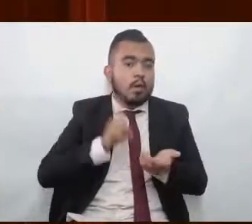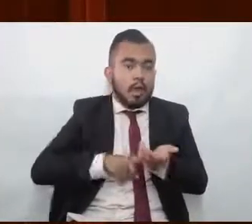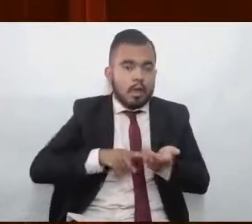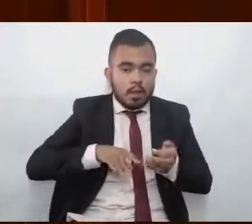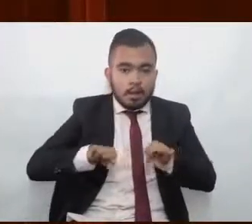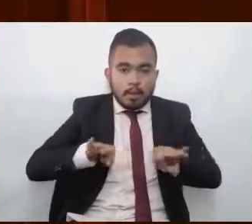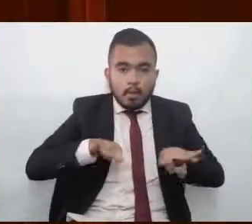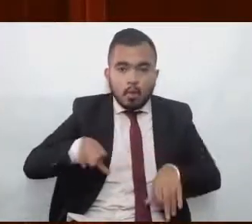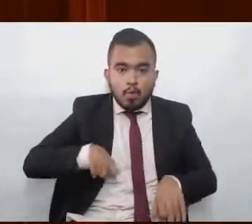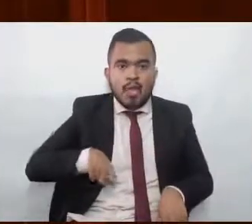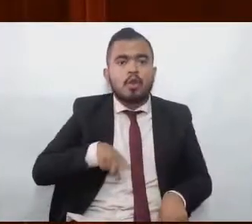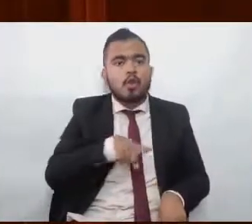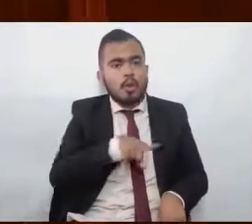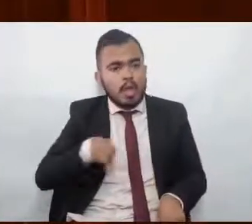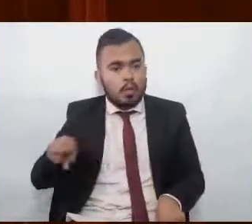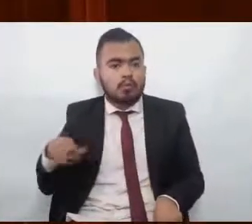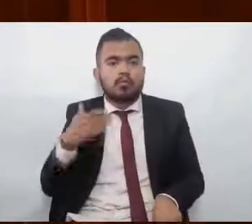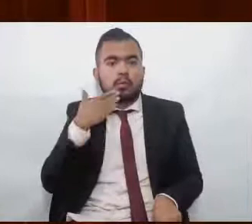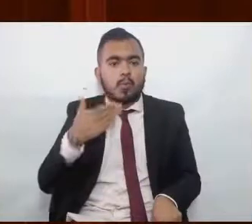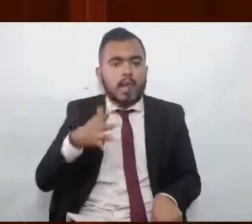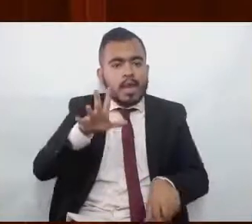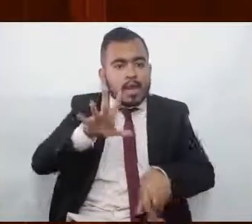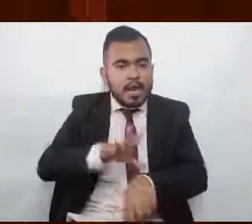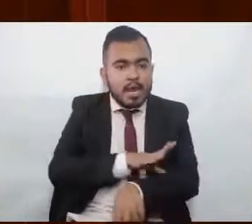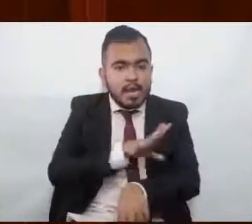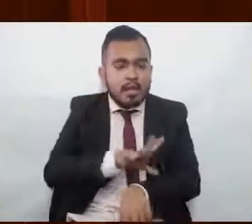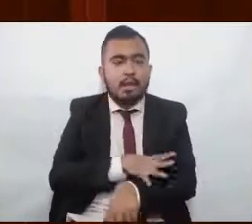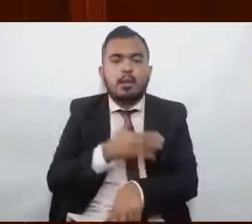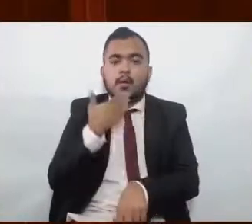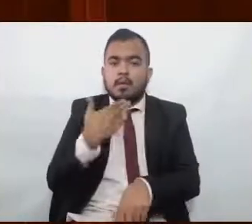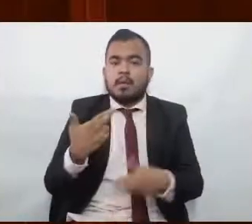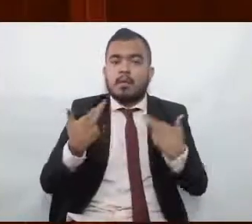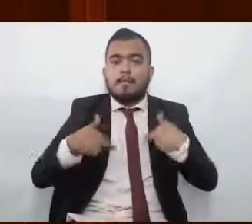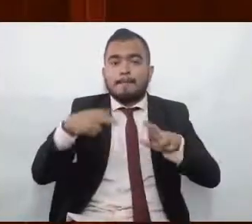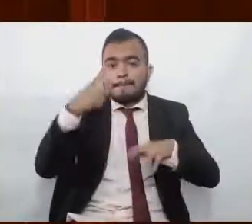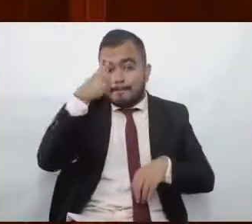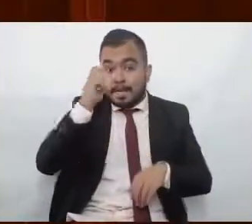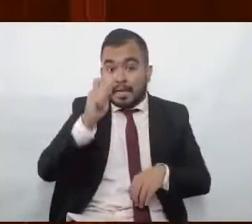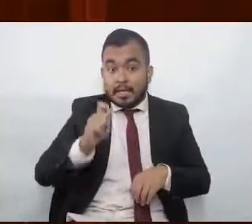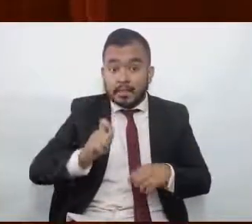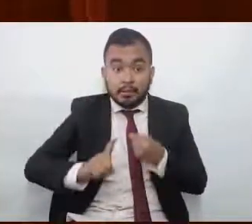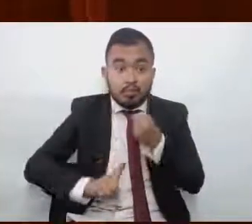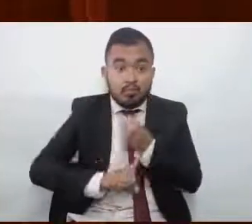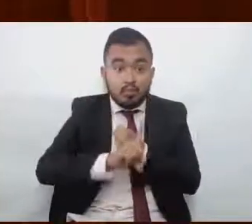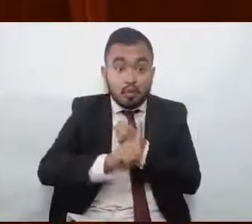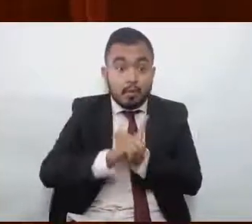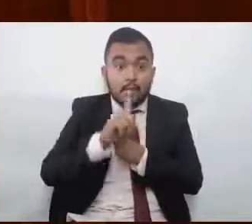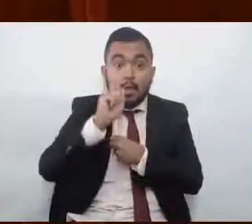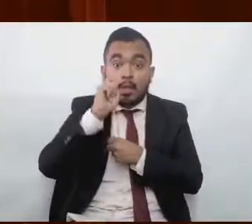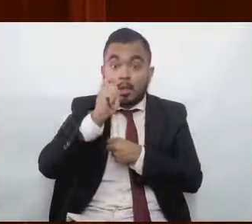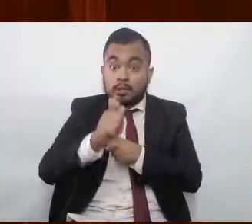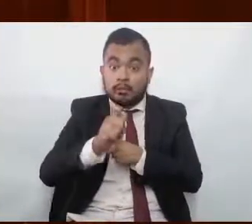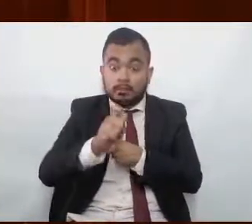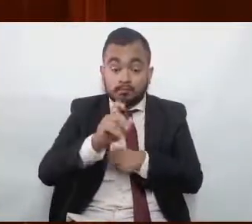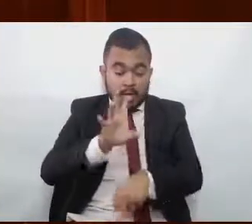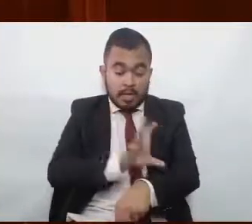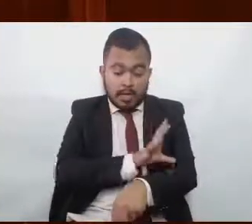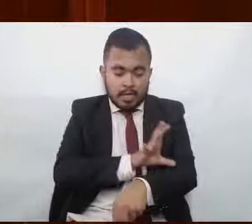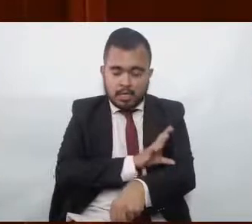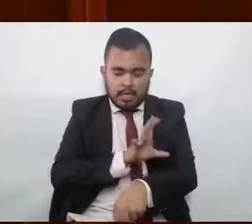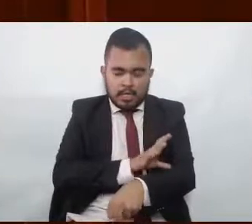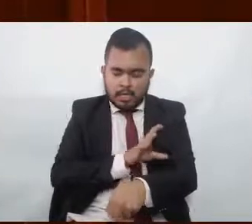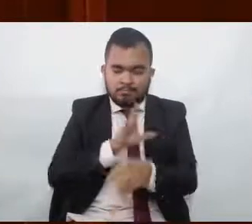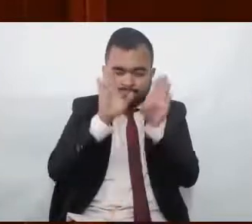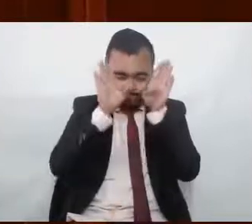con toda la representación posible para que los problemas realmente nos enfoquemos, todas las energías se enfoquen a la